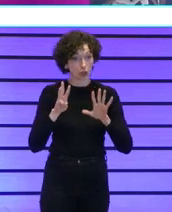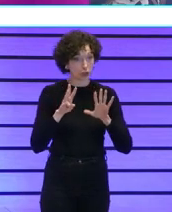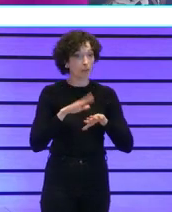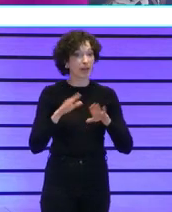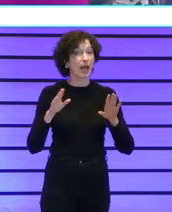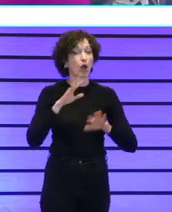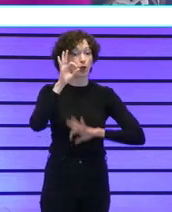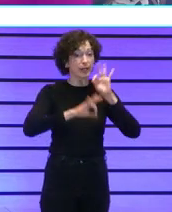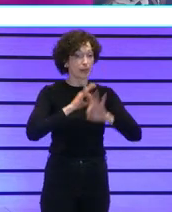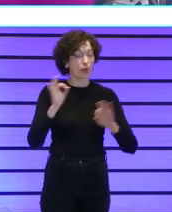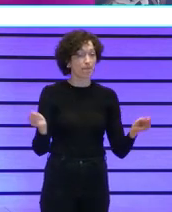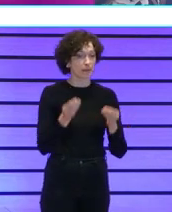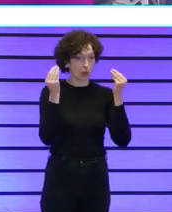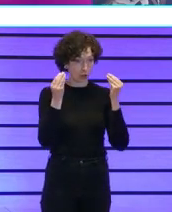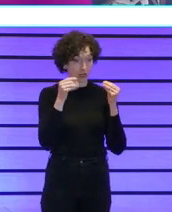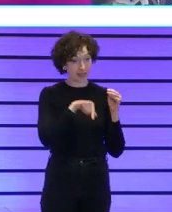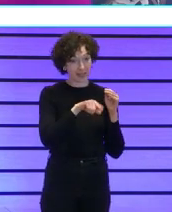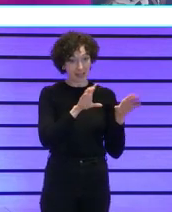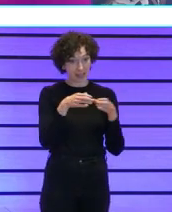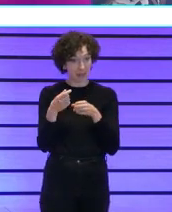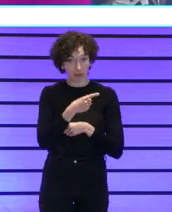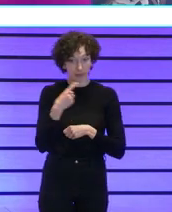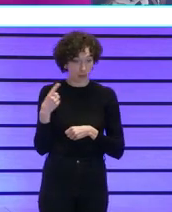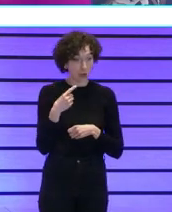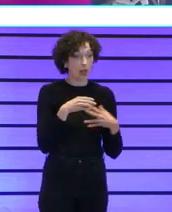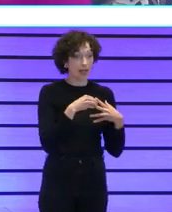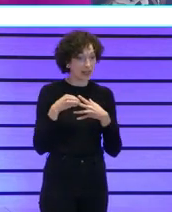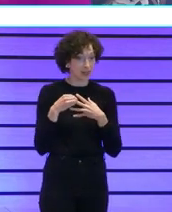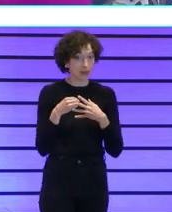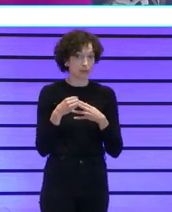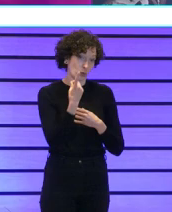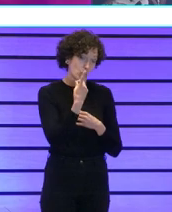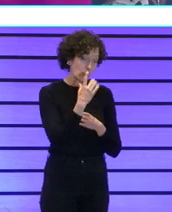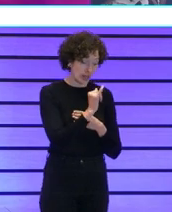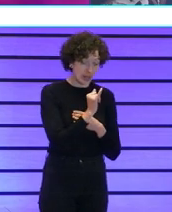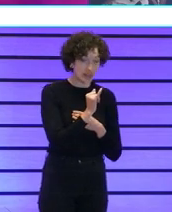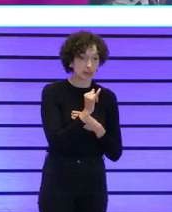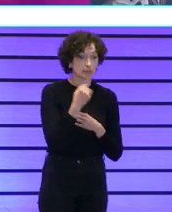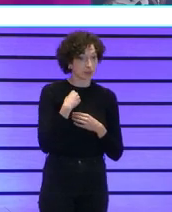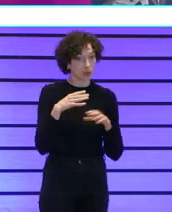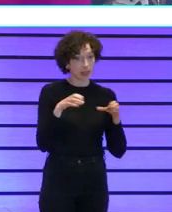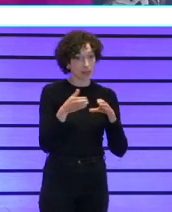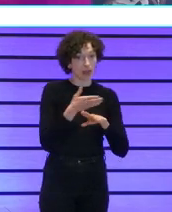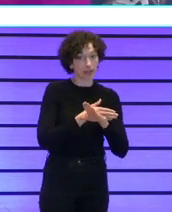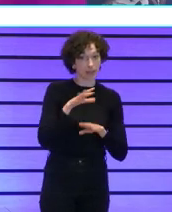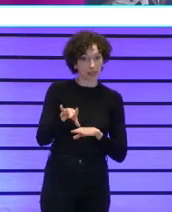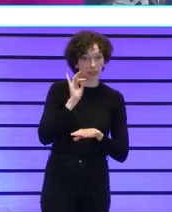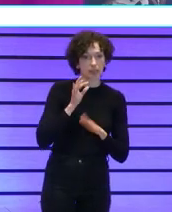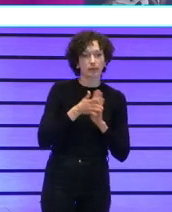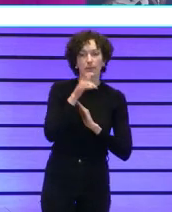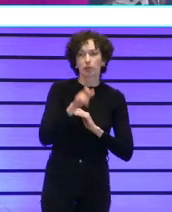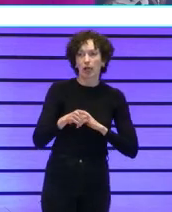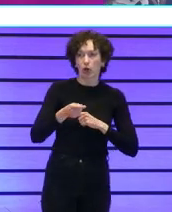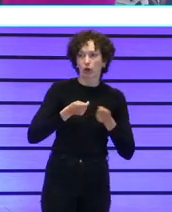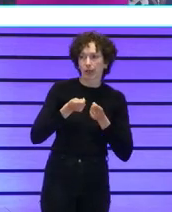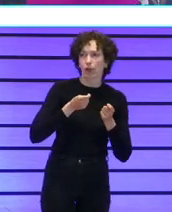organizacional cada uno de esos equipos está liderado por una persona que el equipo elegido no tiene que ser coordinador ni